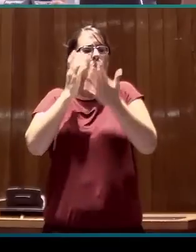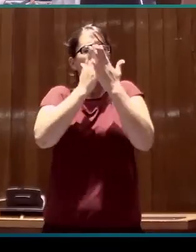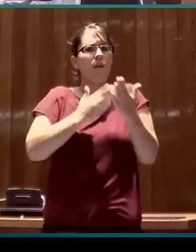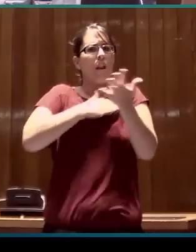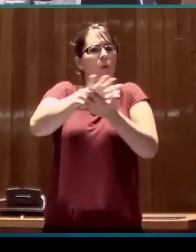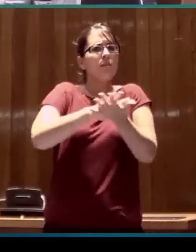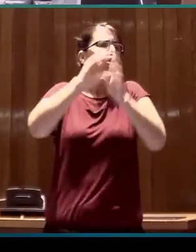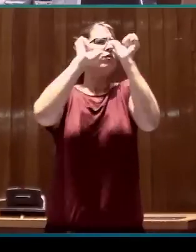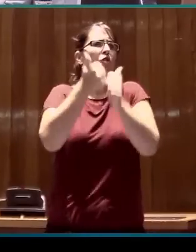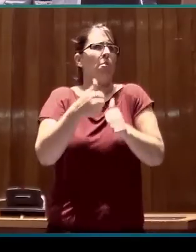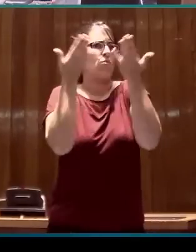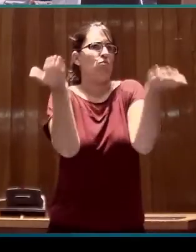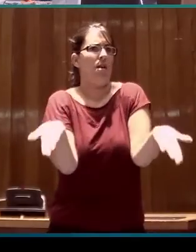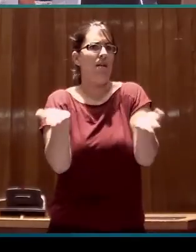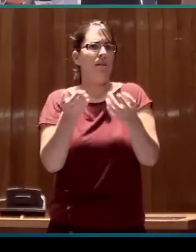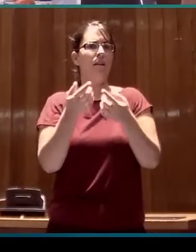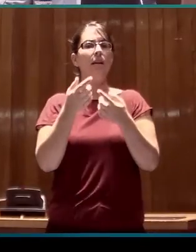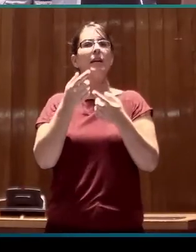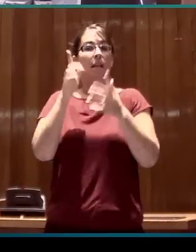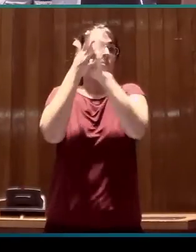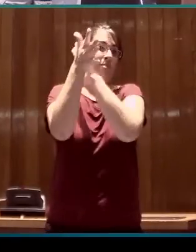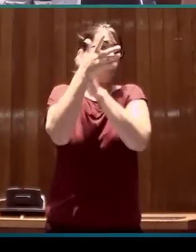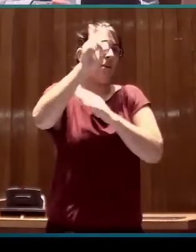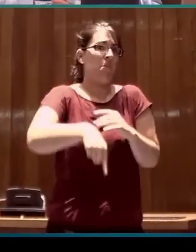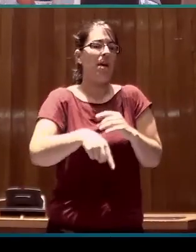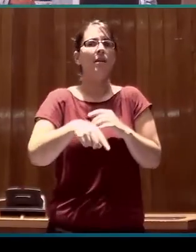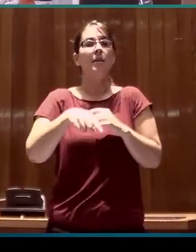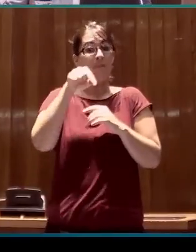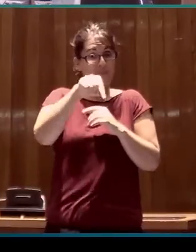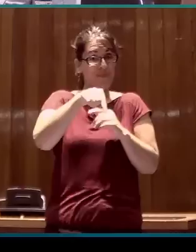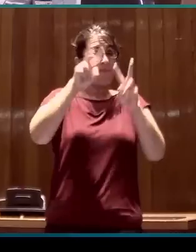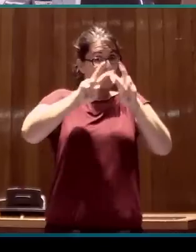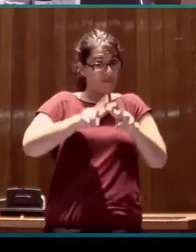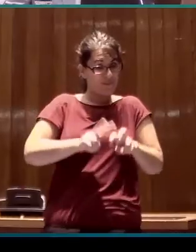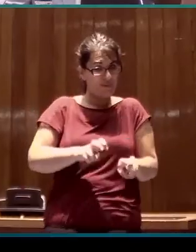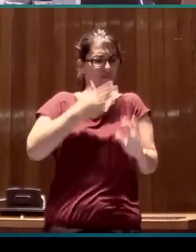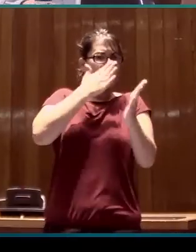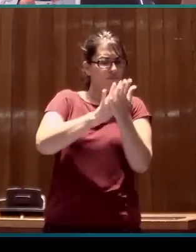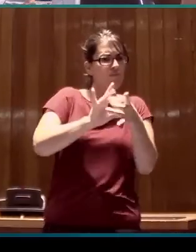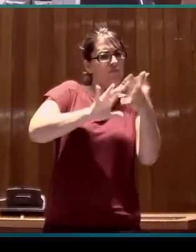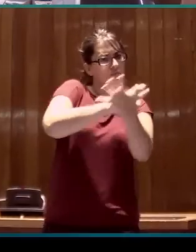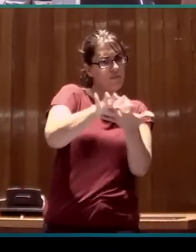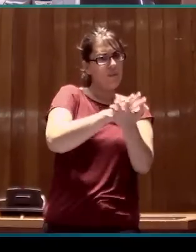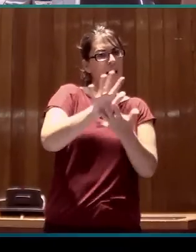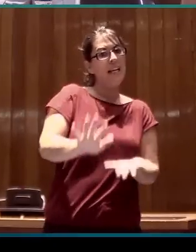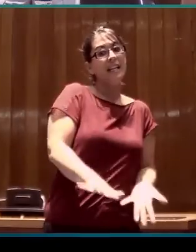y cómo pensamos que eso puede traducirse a determinadas